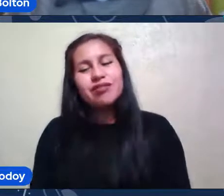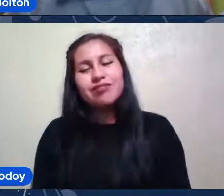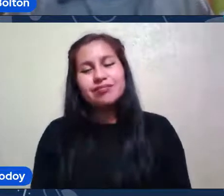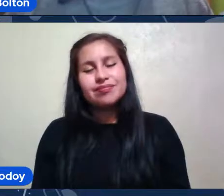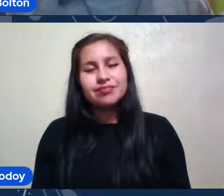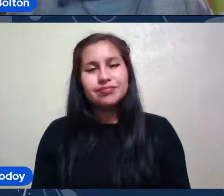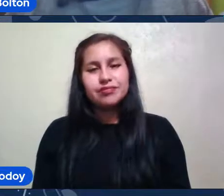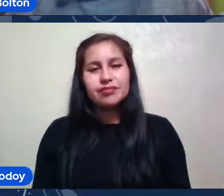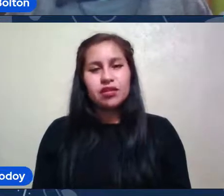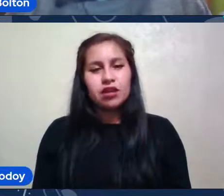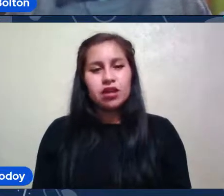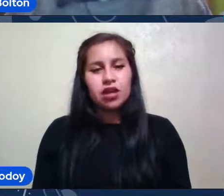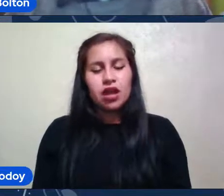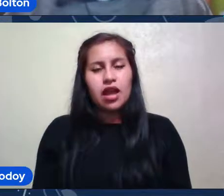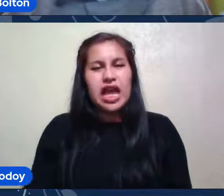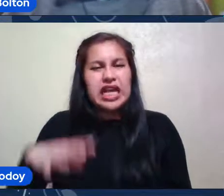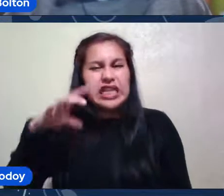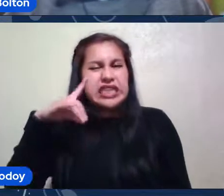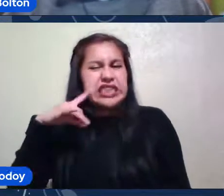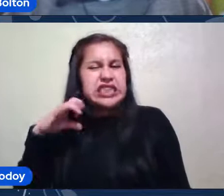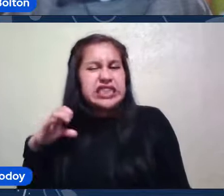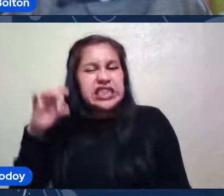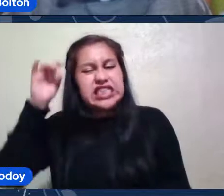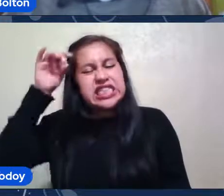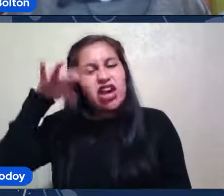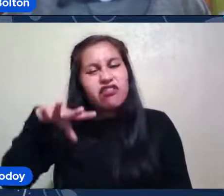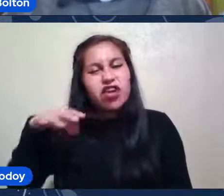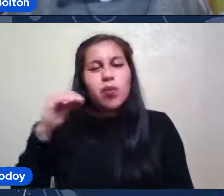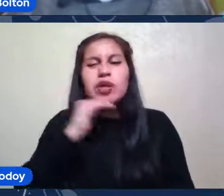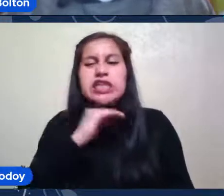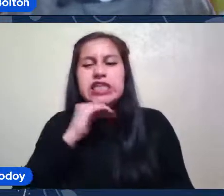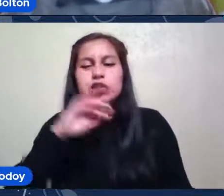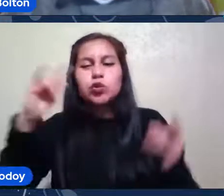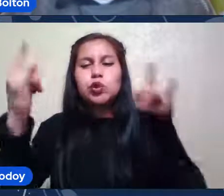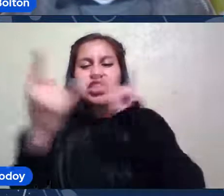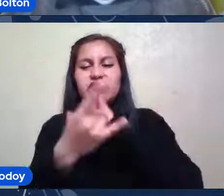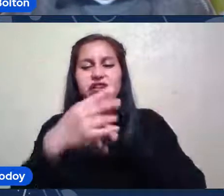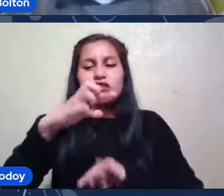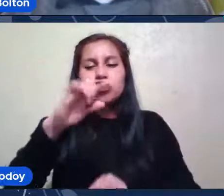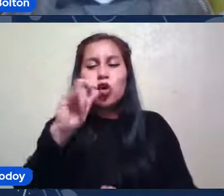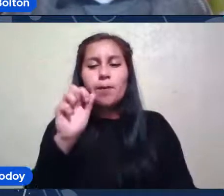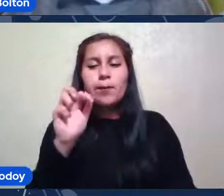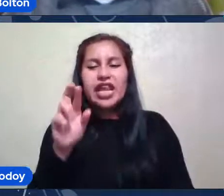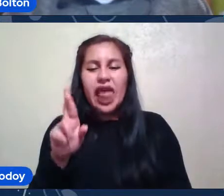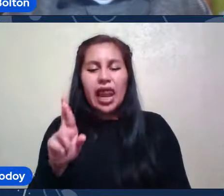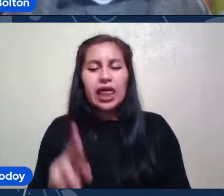Que Sabemos De La Aceleración Del Universo De Pilar Ruiz La Puente Así Que